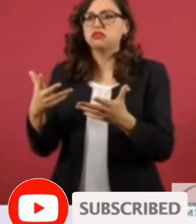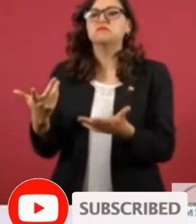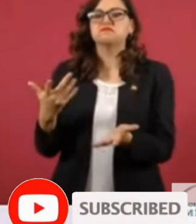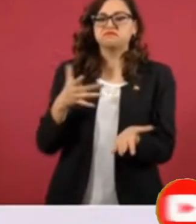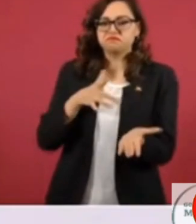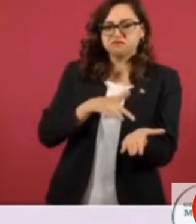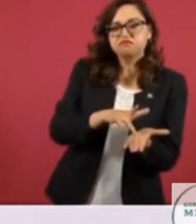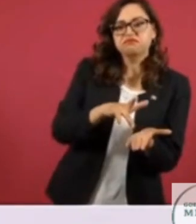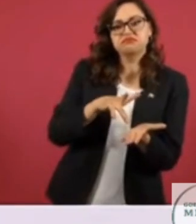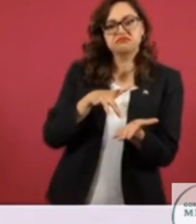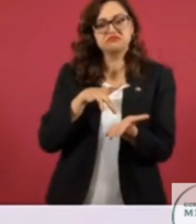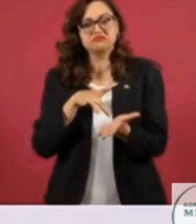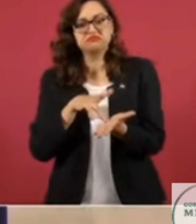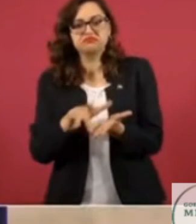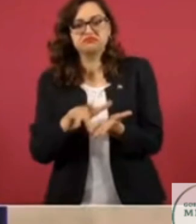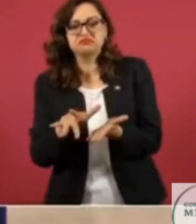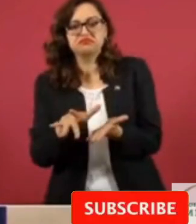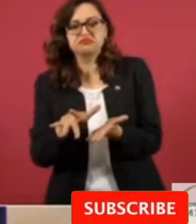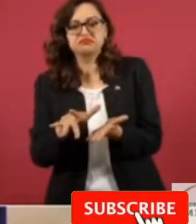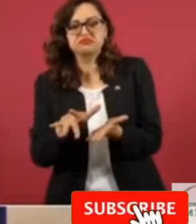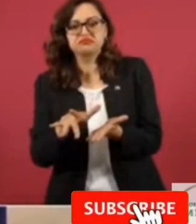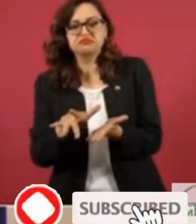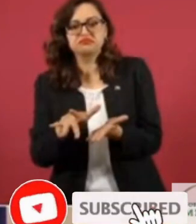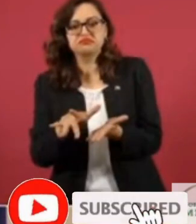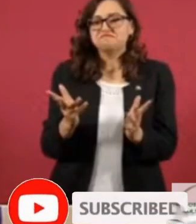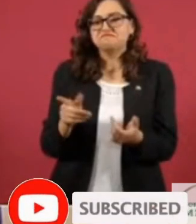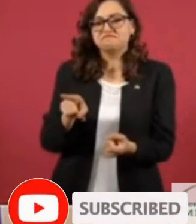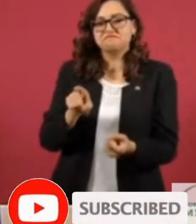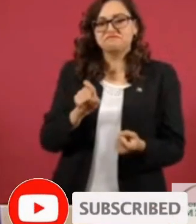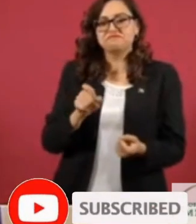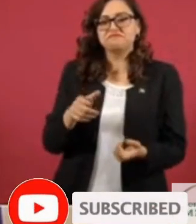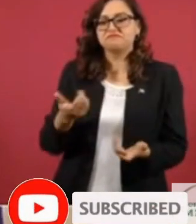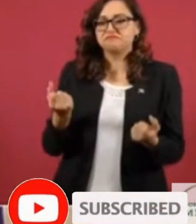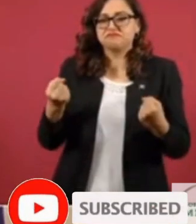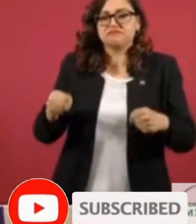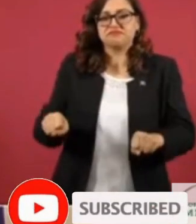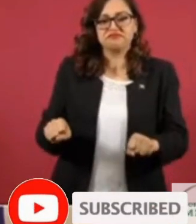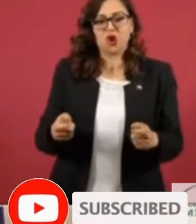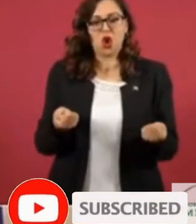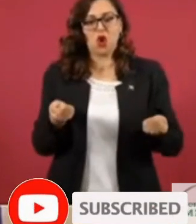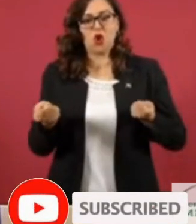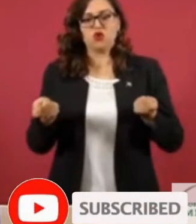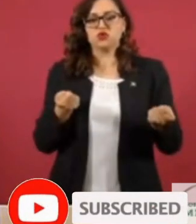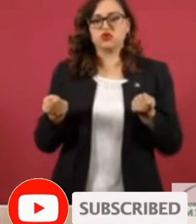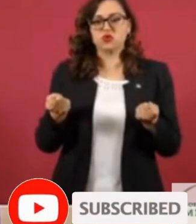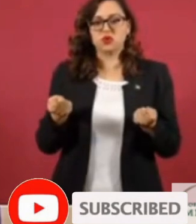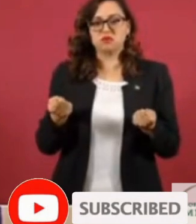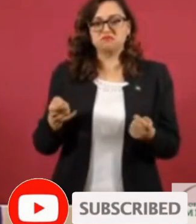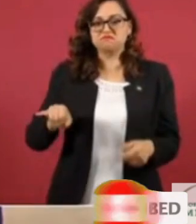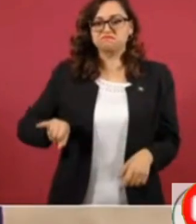conflicto sólo para servir a sus intereses hegemónicos. Por eso